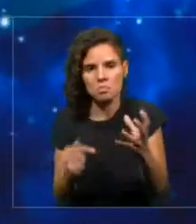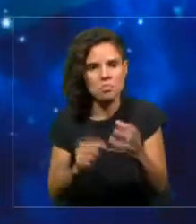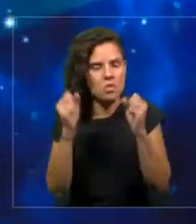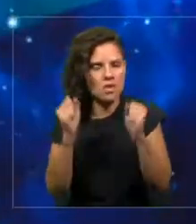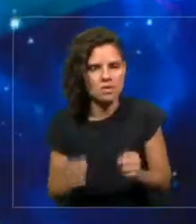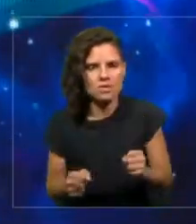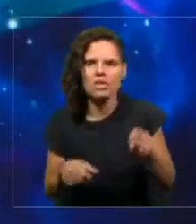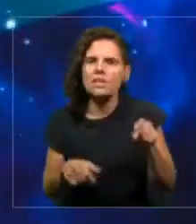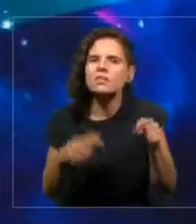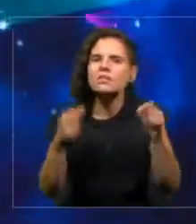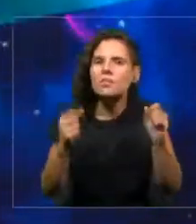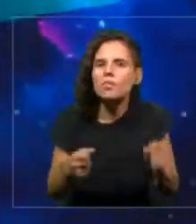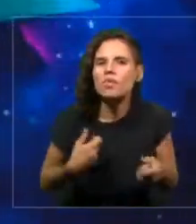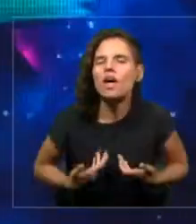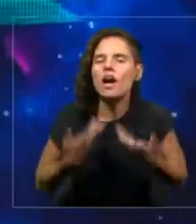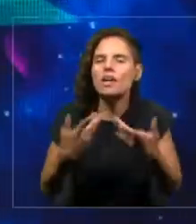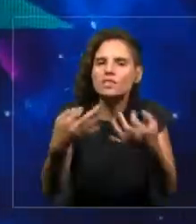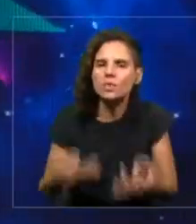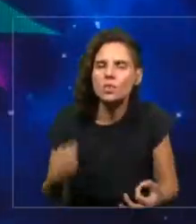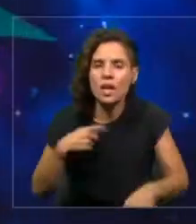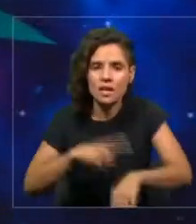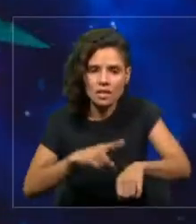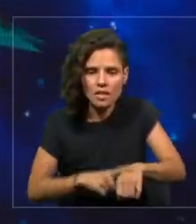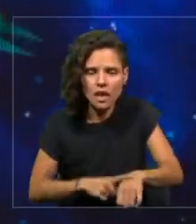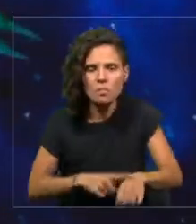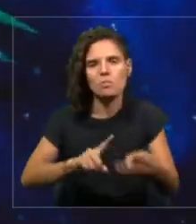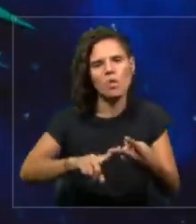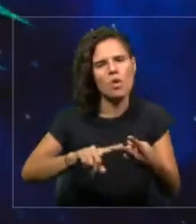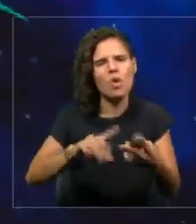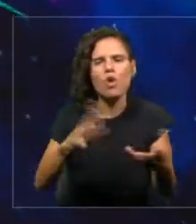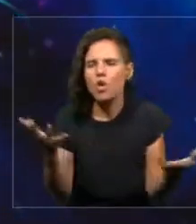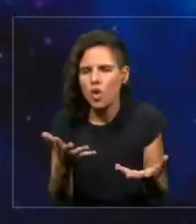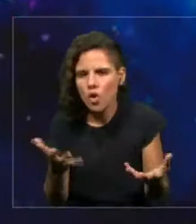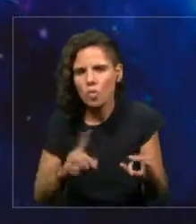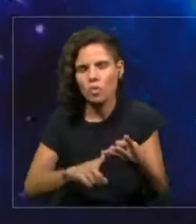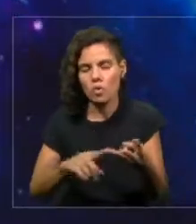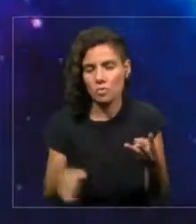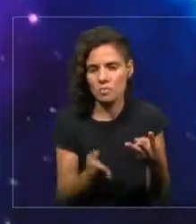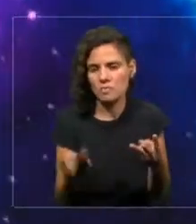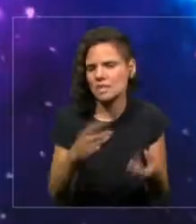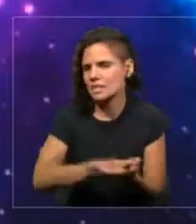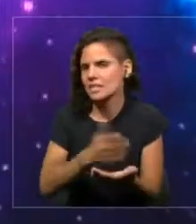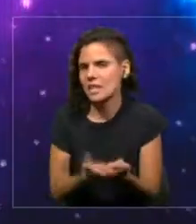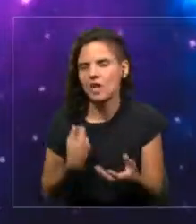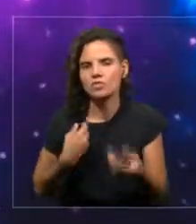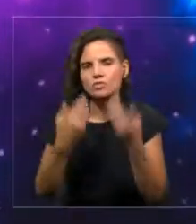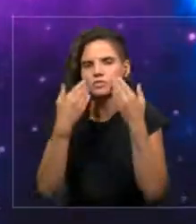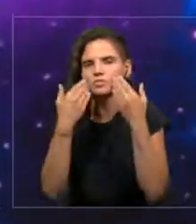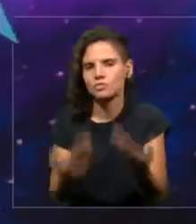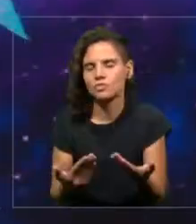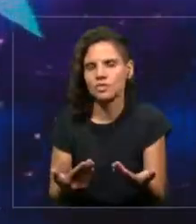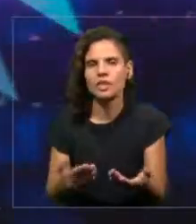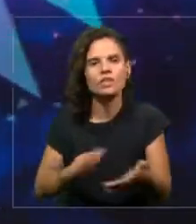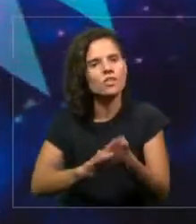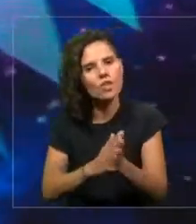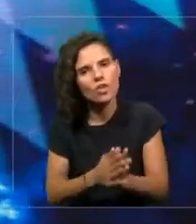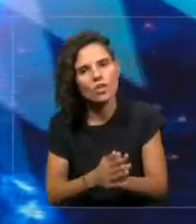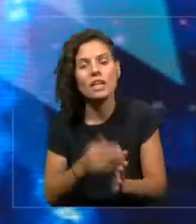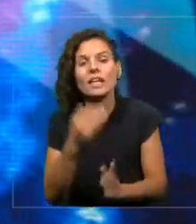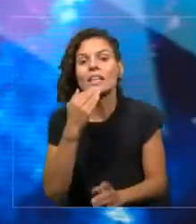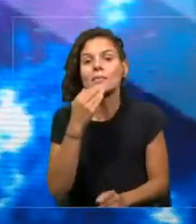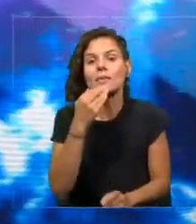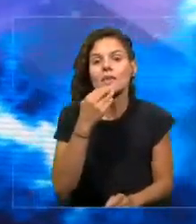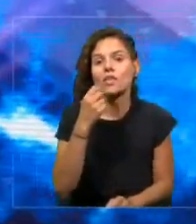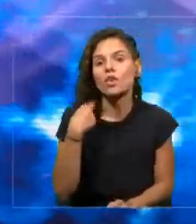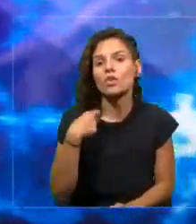una cobertura en tiempo, en forma y con peces sanos, videoanalítica y además 4K en reconocimiento facial